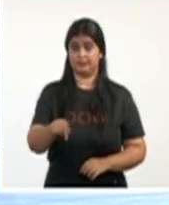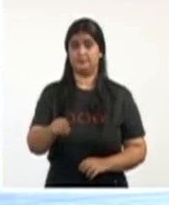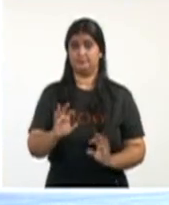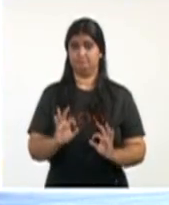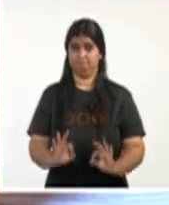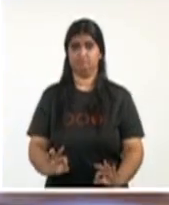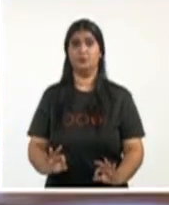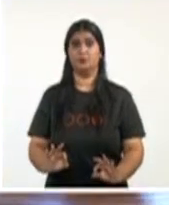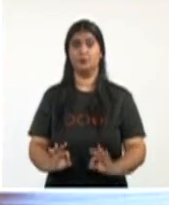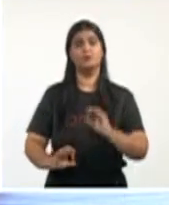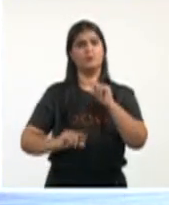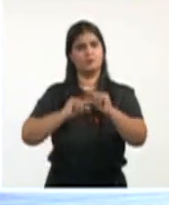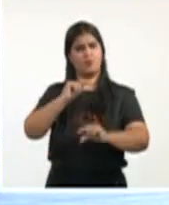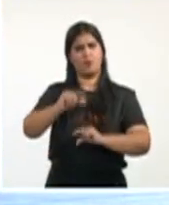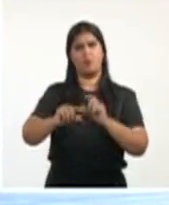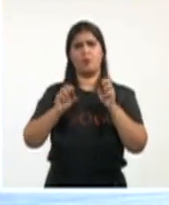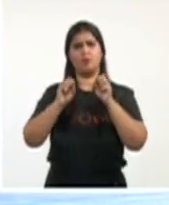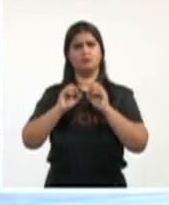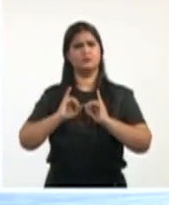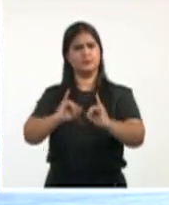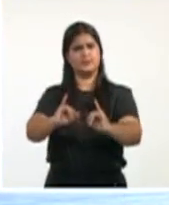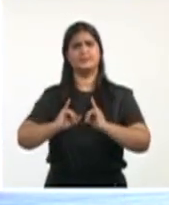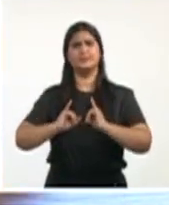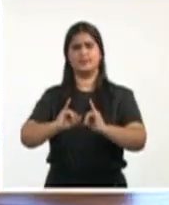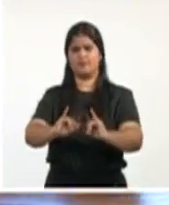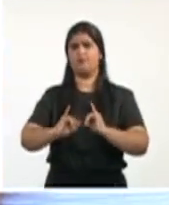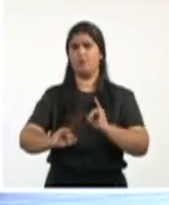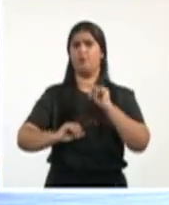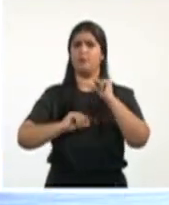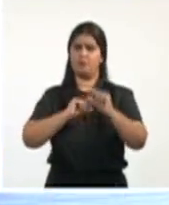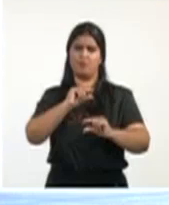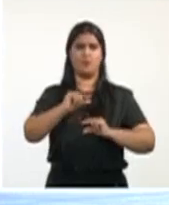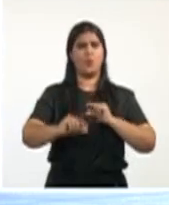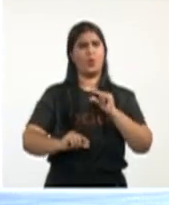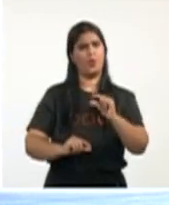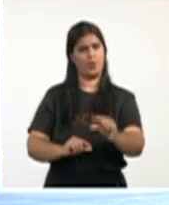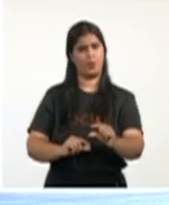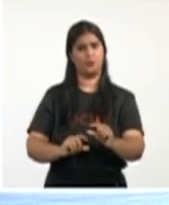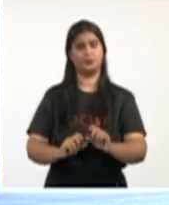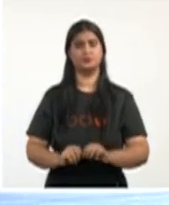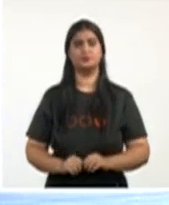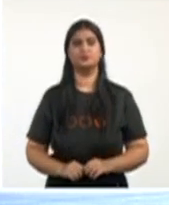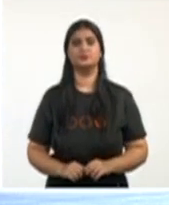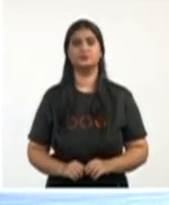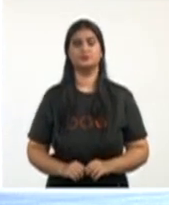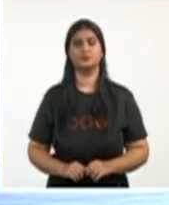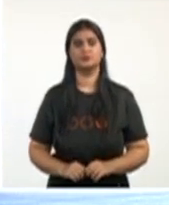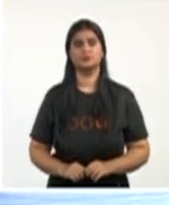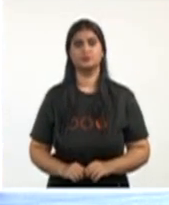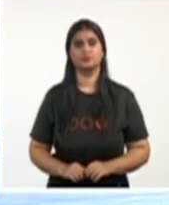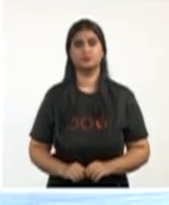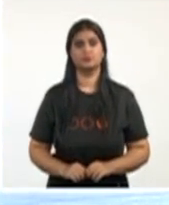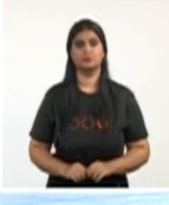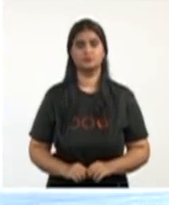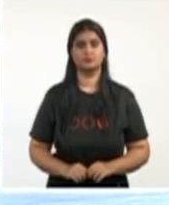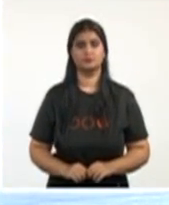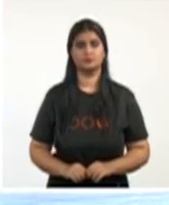pasar a otras etapas en preparación y buscar